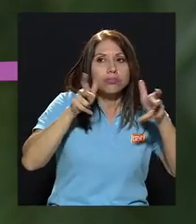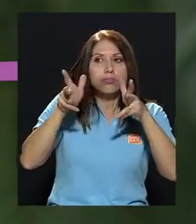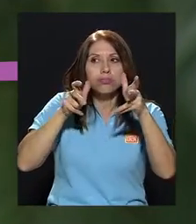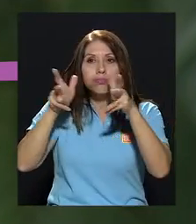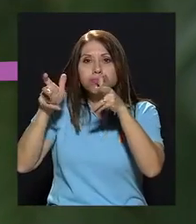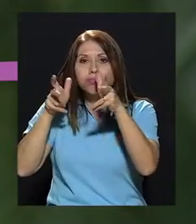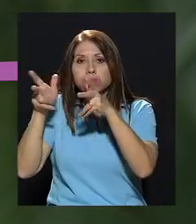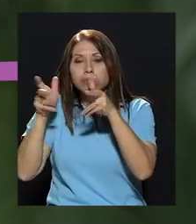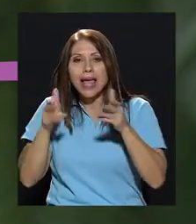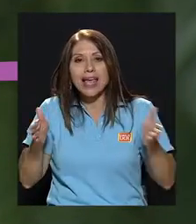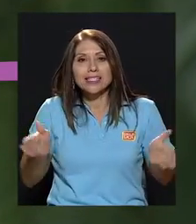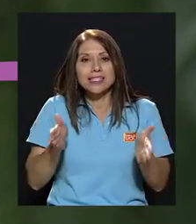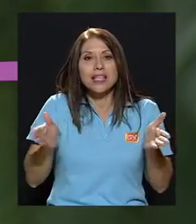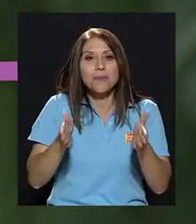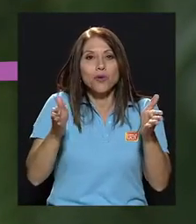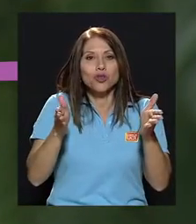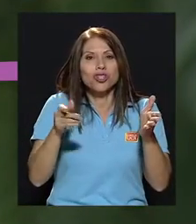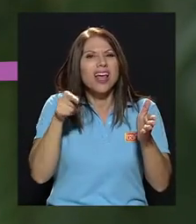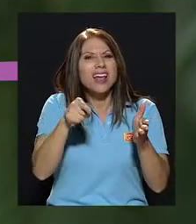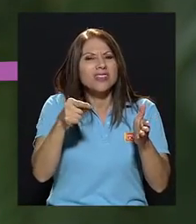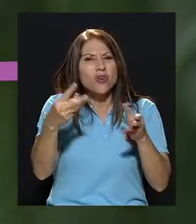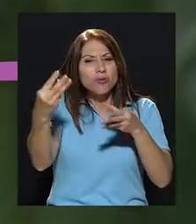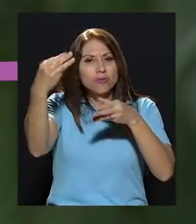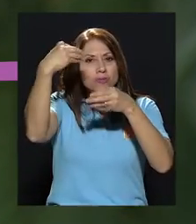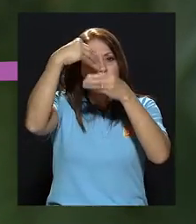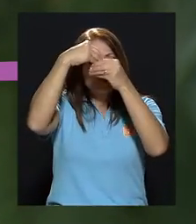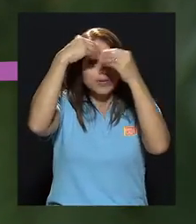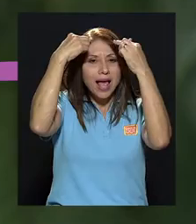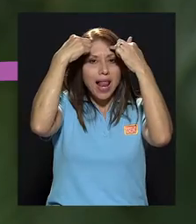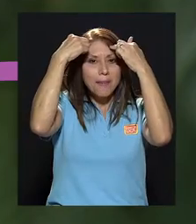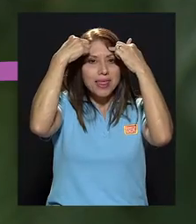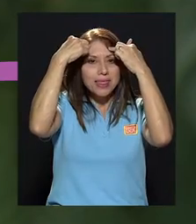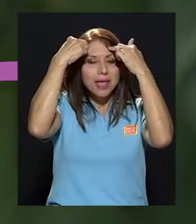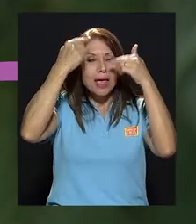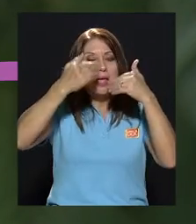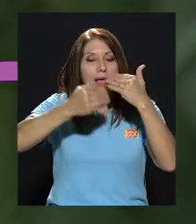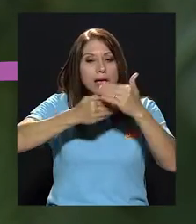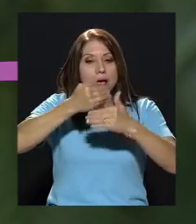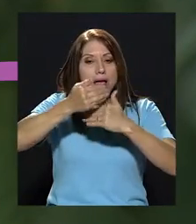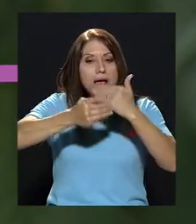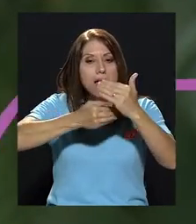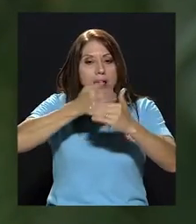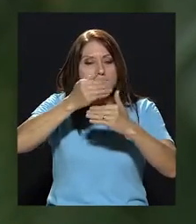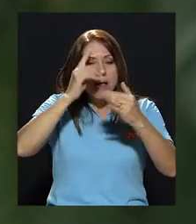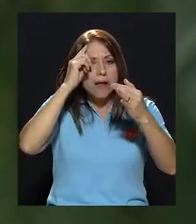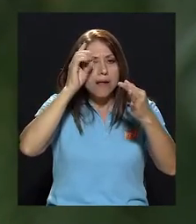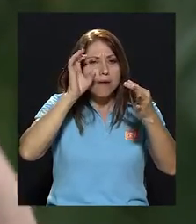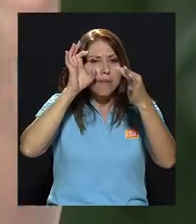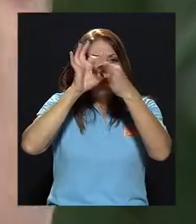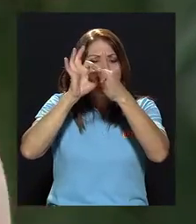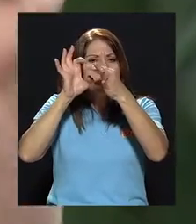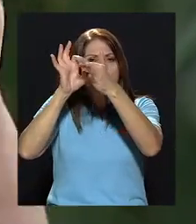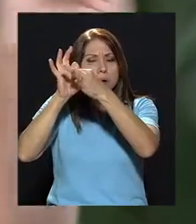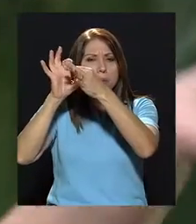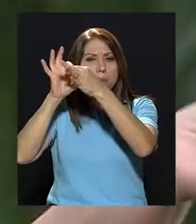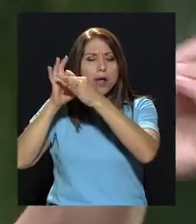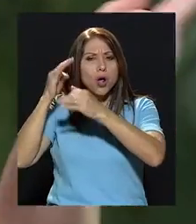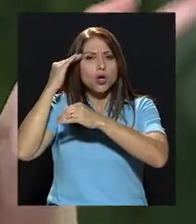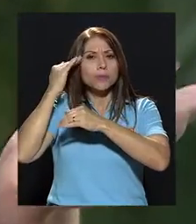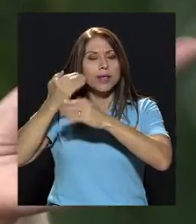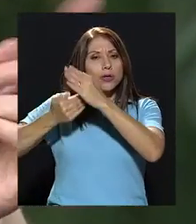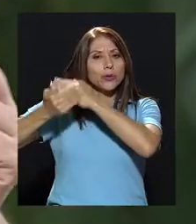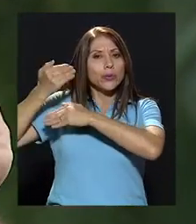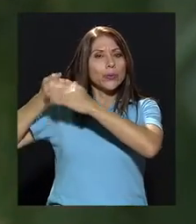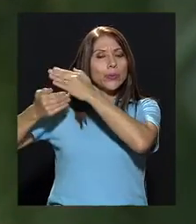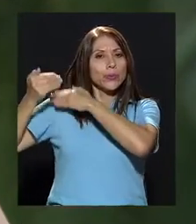entran a nuestra mente y los vamos procesando, los vamos procesando y los vamos relacionando con los conocimientos